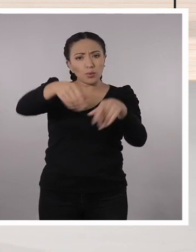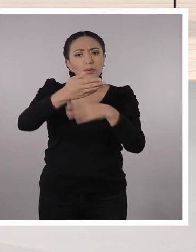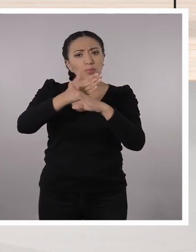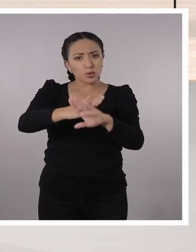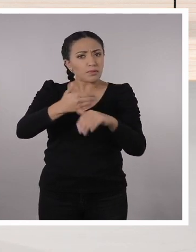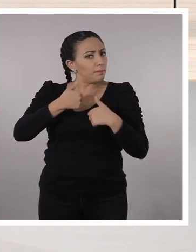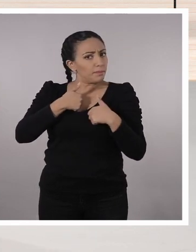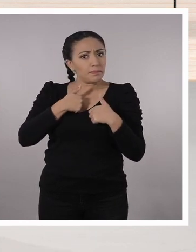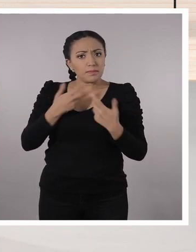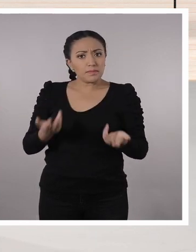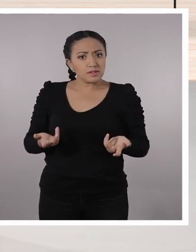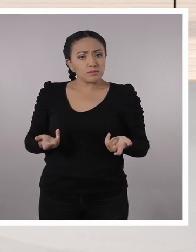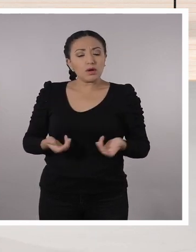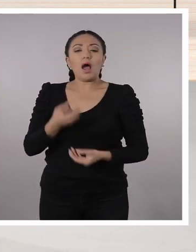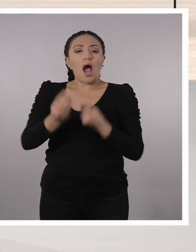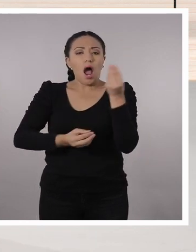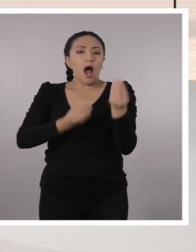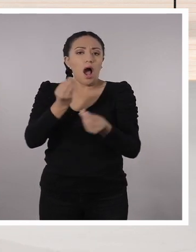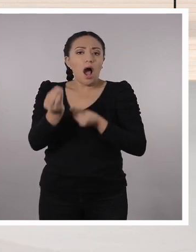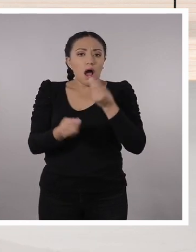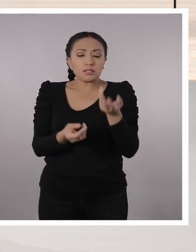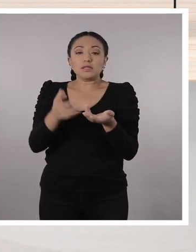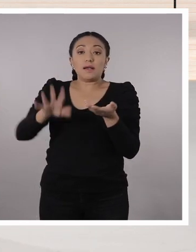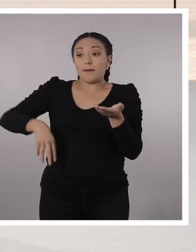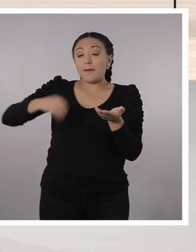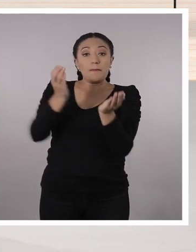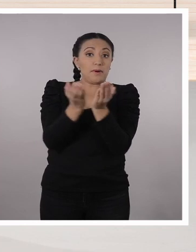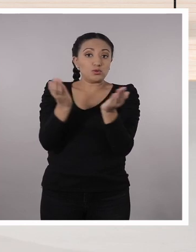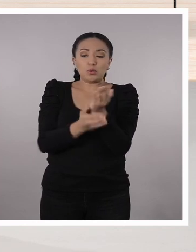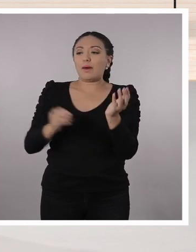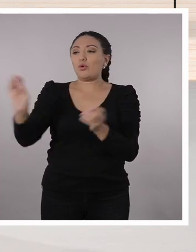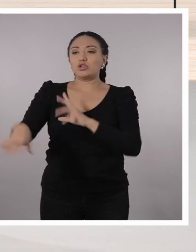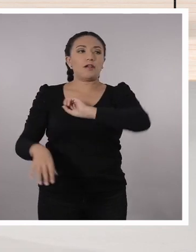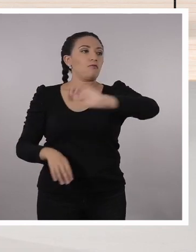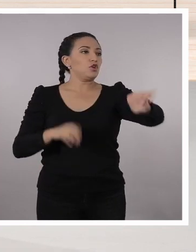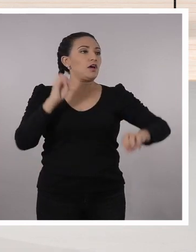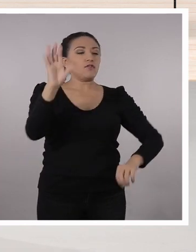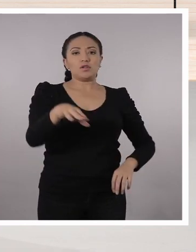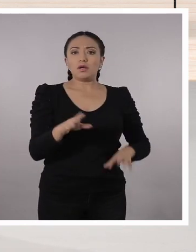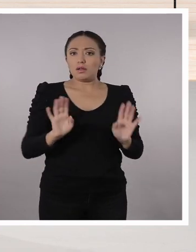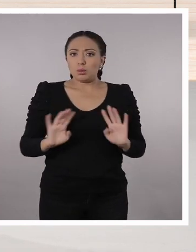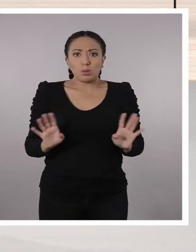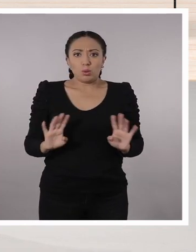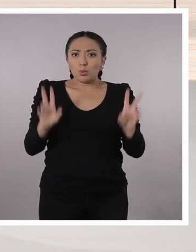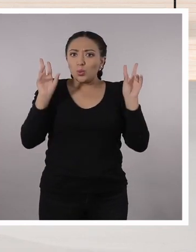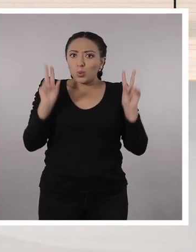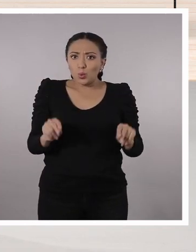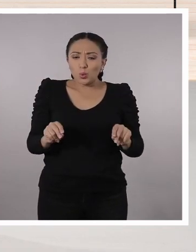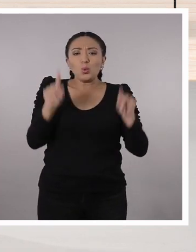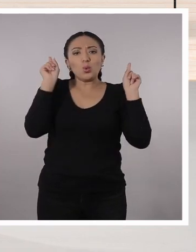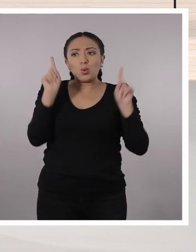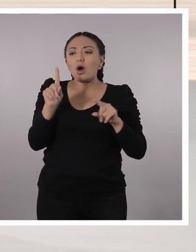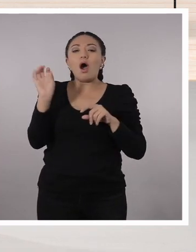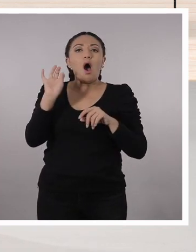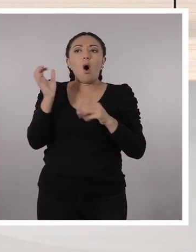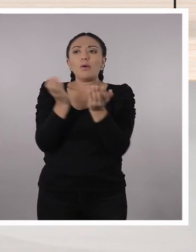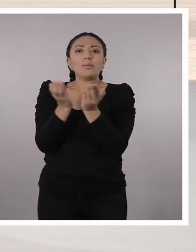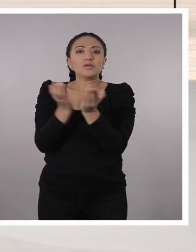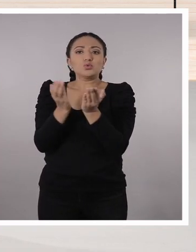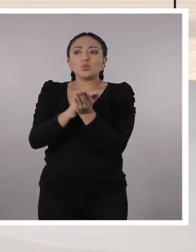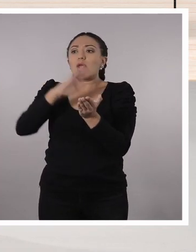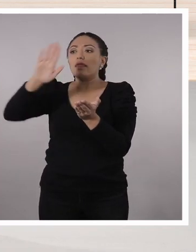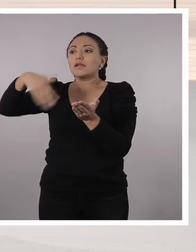protejámoslas nosotros. Lo que debemos hacer es cuidarlas, no tirar basura, por ejemplo, o no dejar desechos que después puedan provocar un